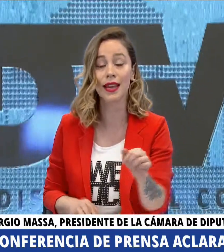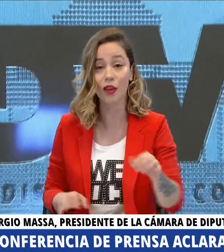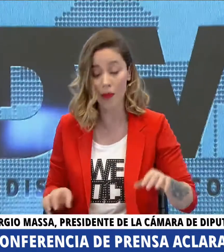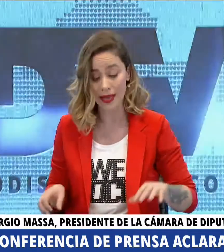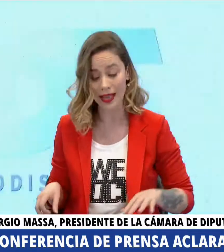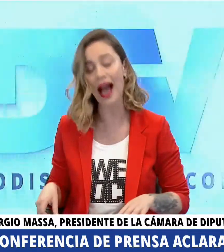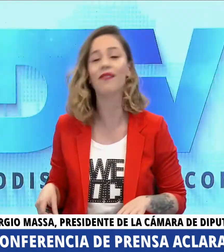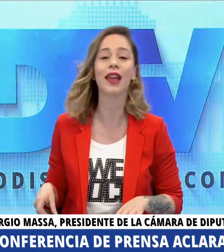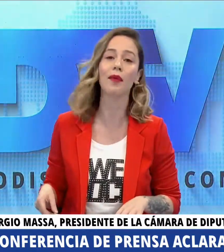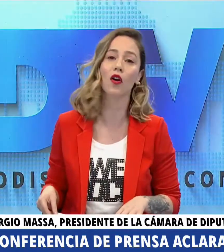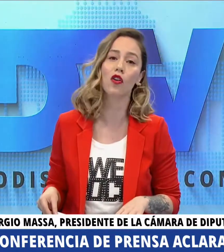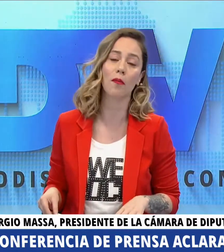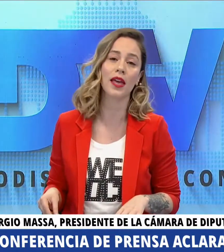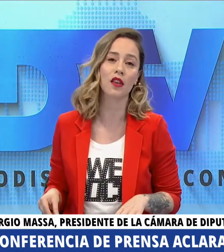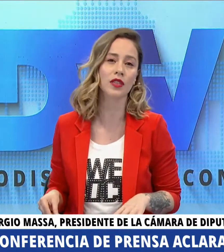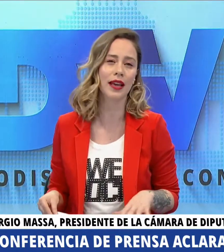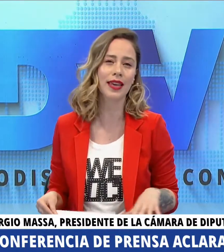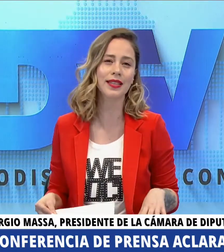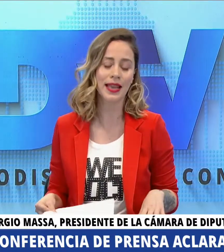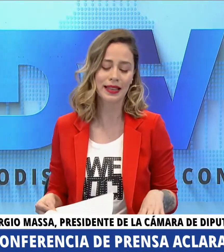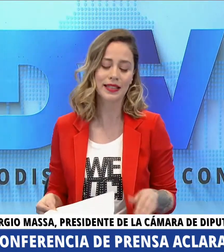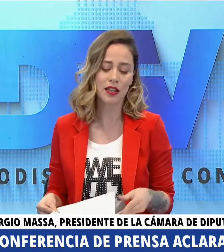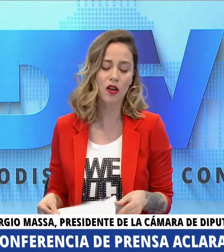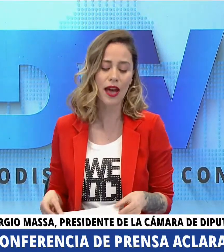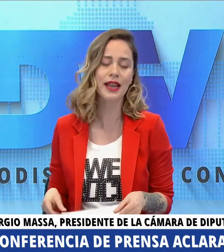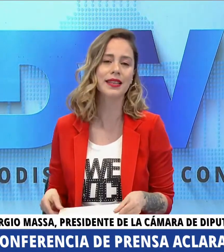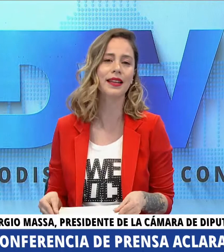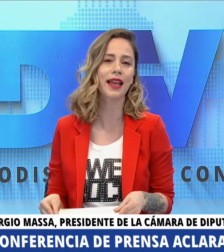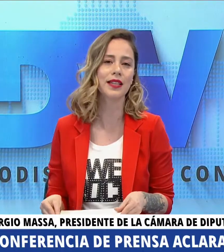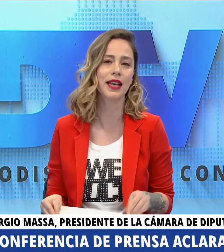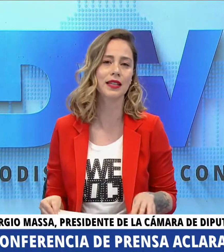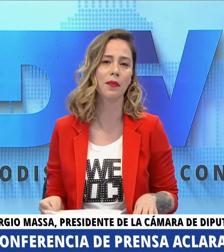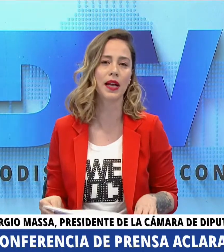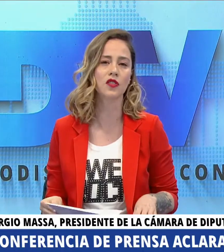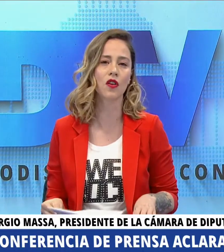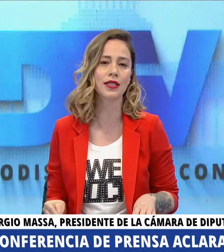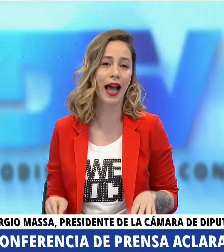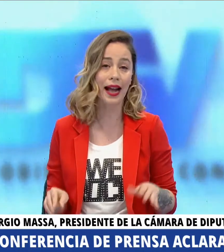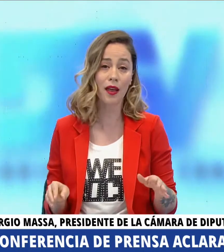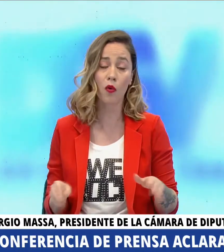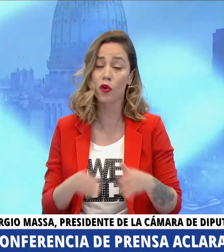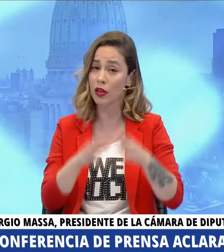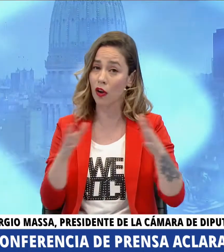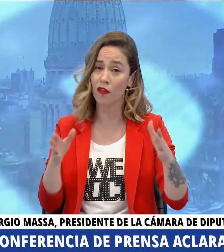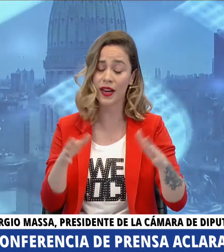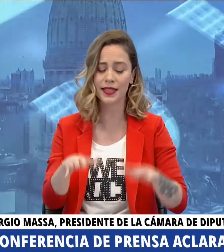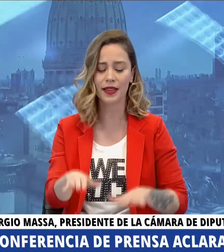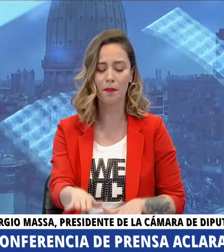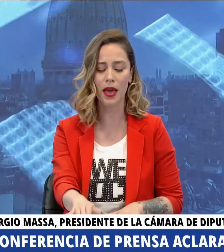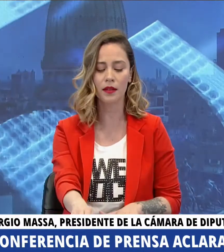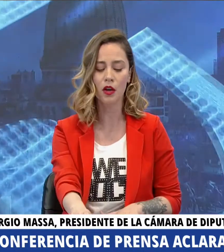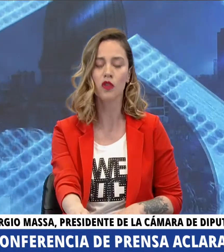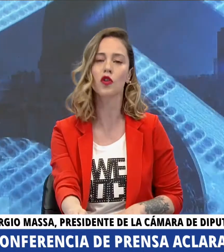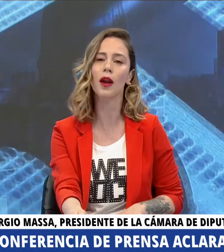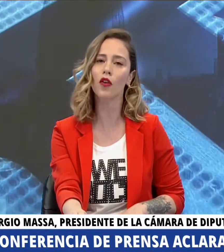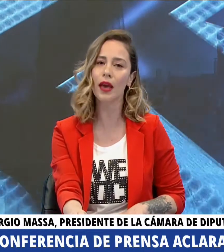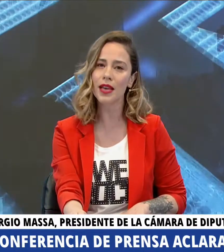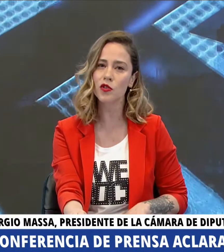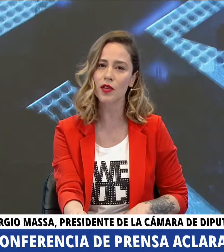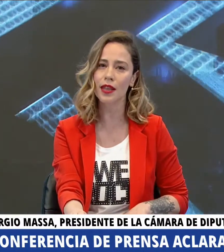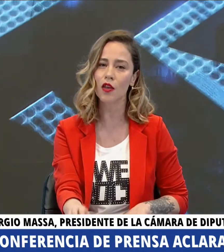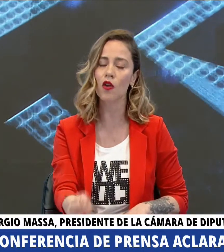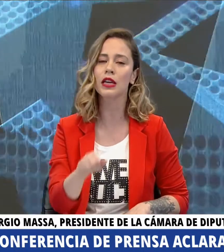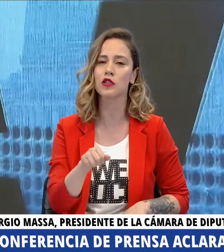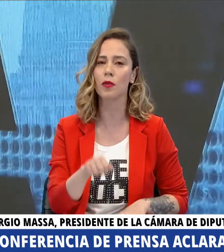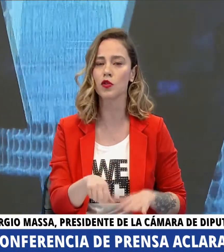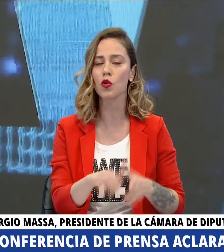en el que Sergio Massa hablaba con los medios a quienes decidió darles en detalle las explicaciones a cada uno y en conferencia también sobre lo que